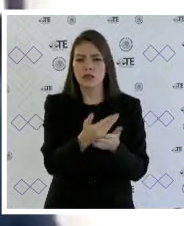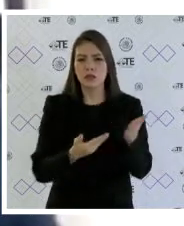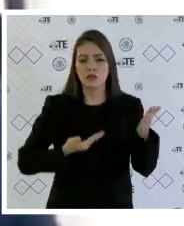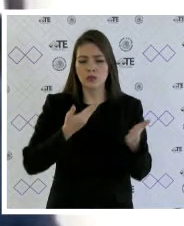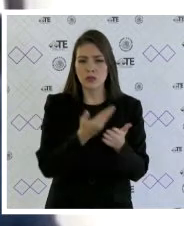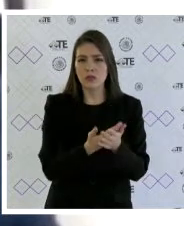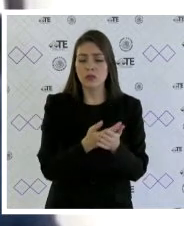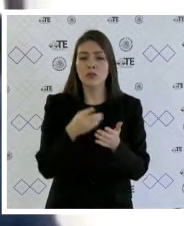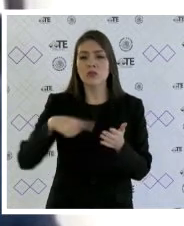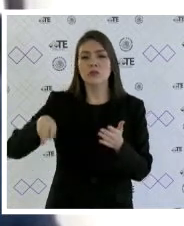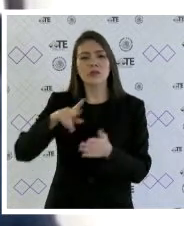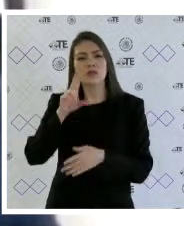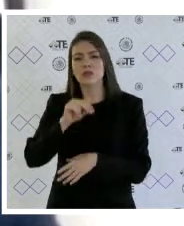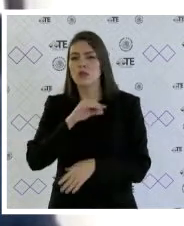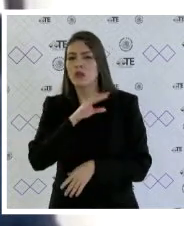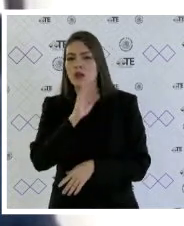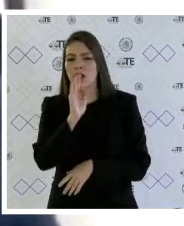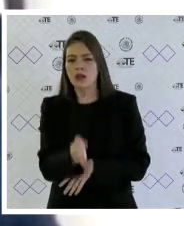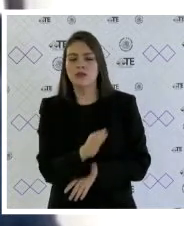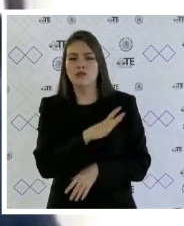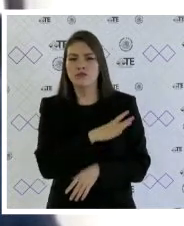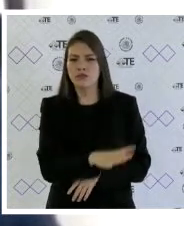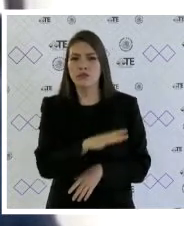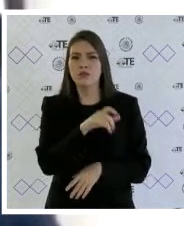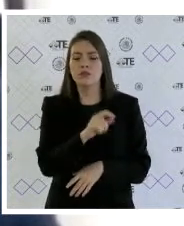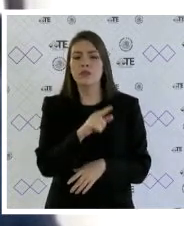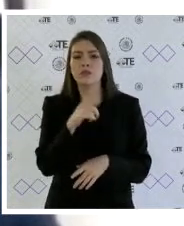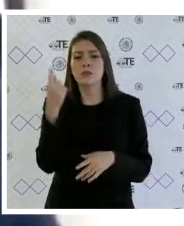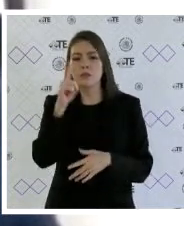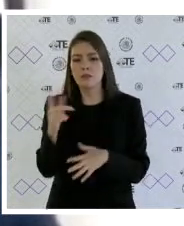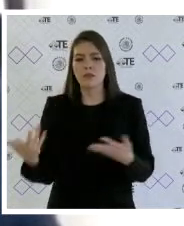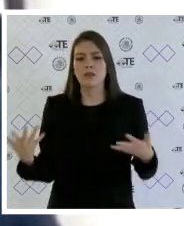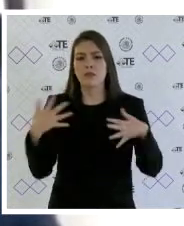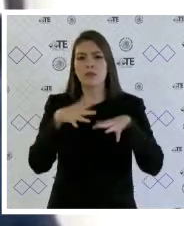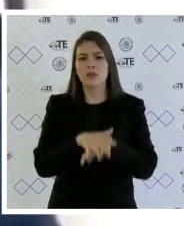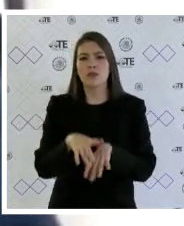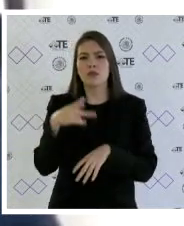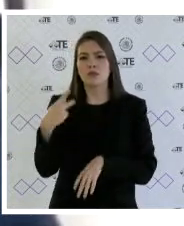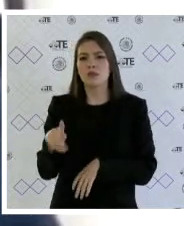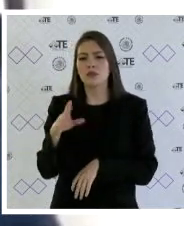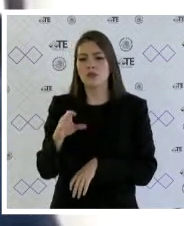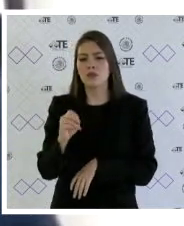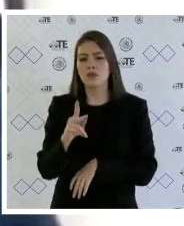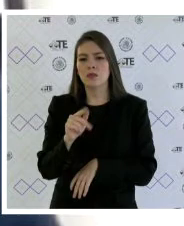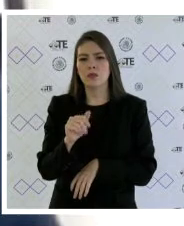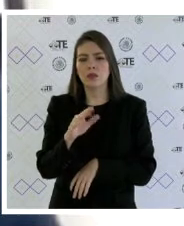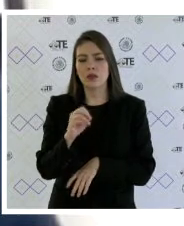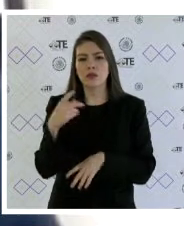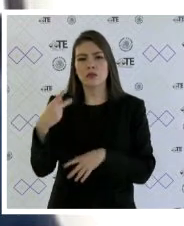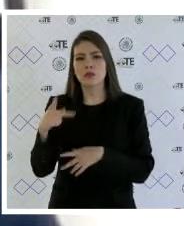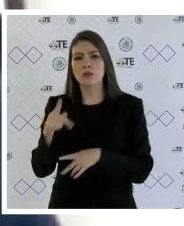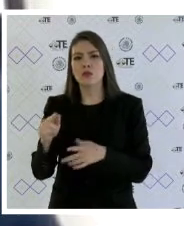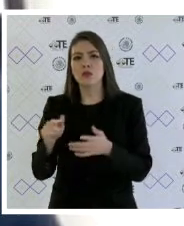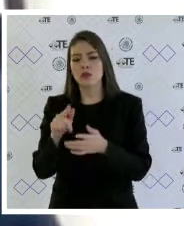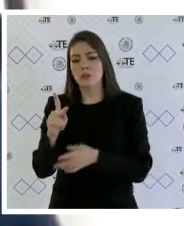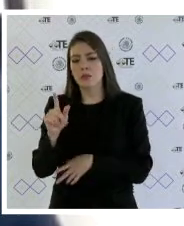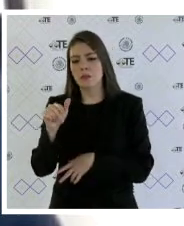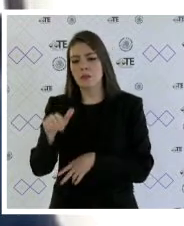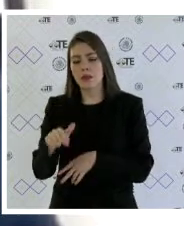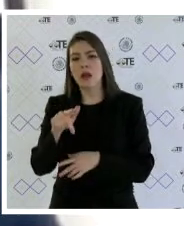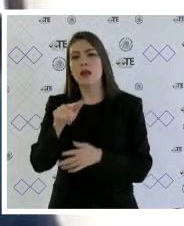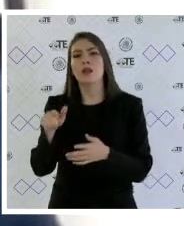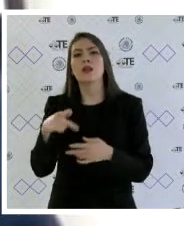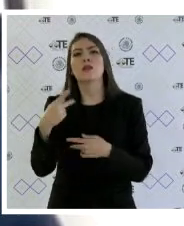promovente para contender en la elección de la presidencia e integración del comité directivo del citado partido en la demarcación Miguel Hidalgo,